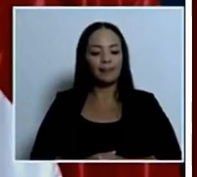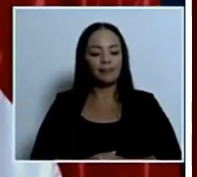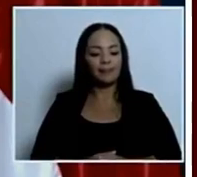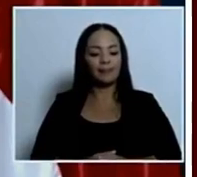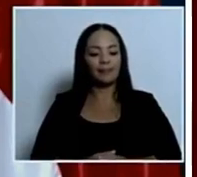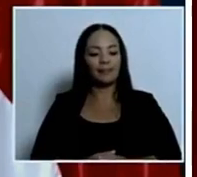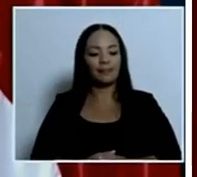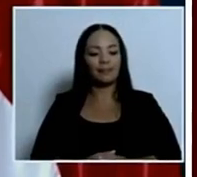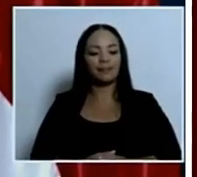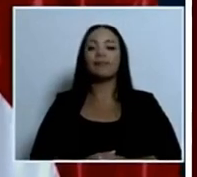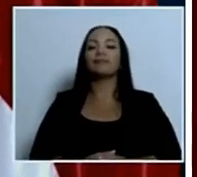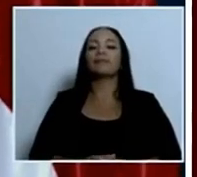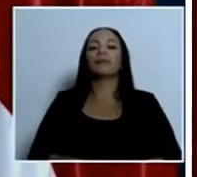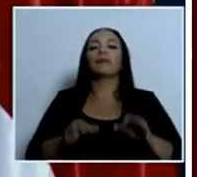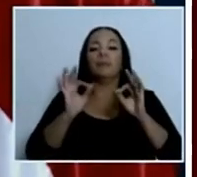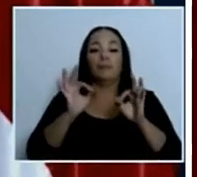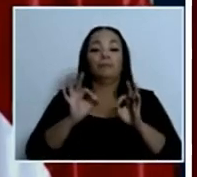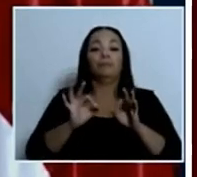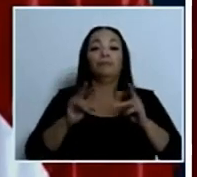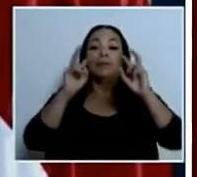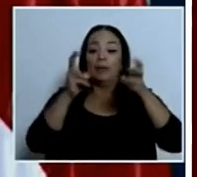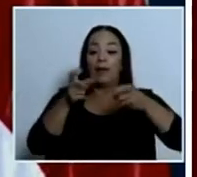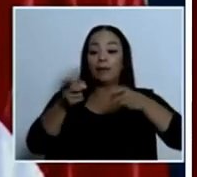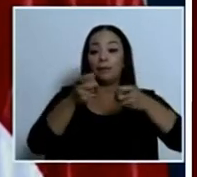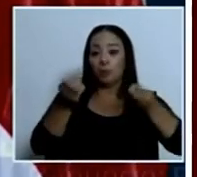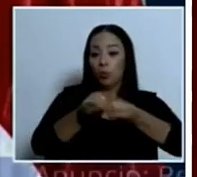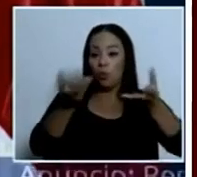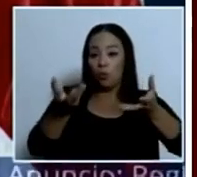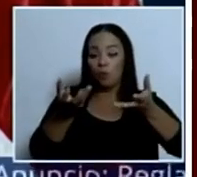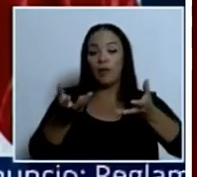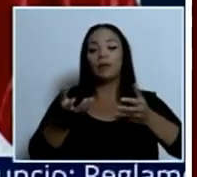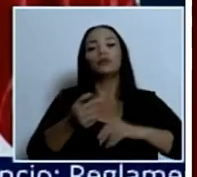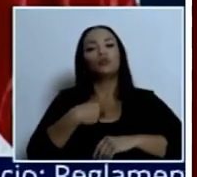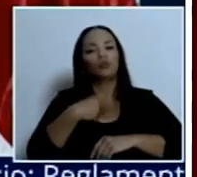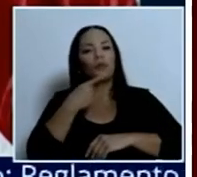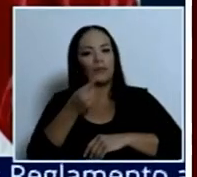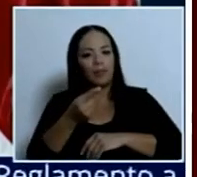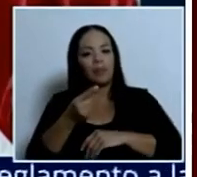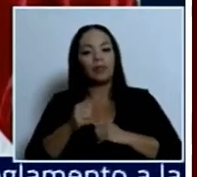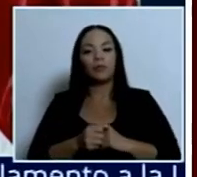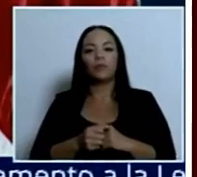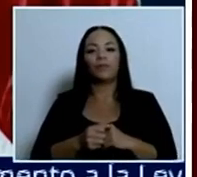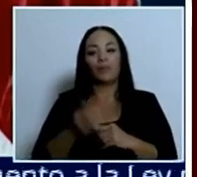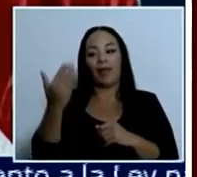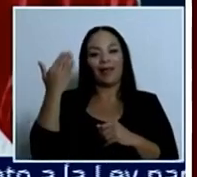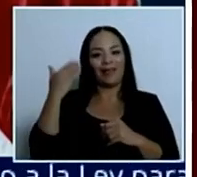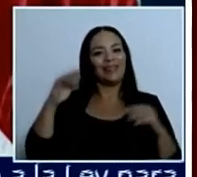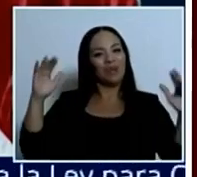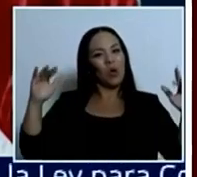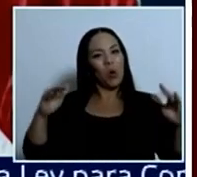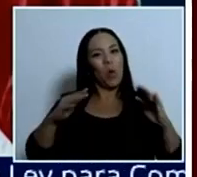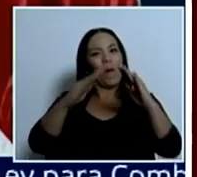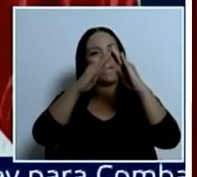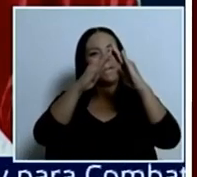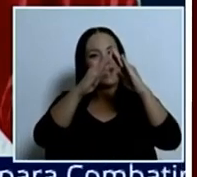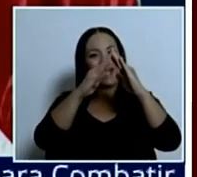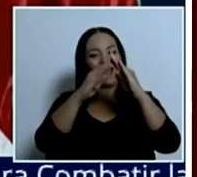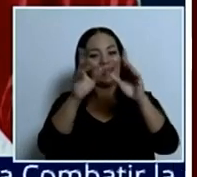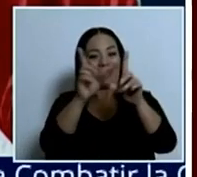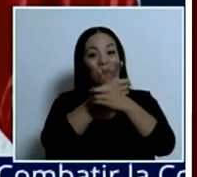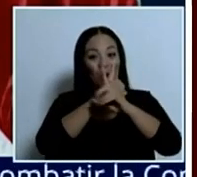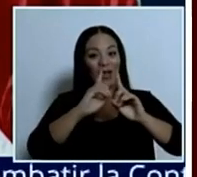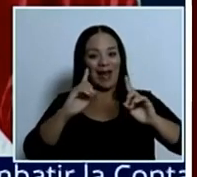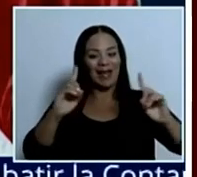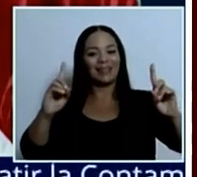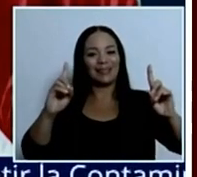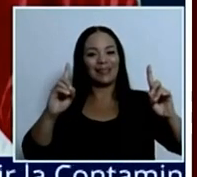La administración pública, yo he dicho en la cumbre de la democracia que